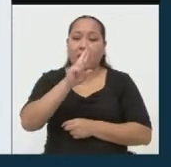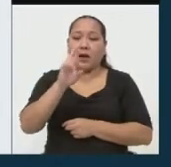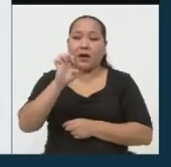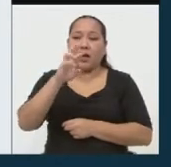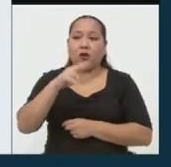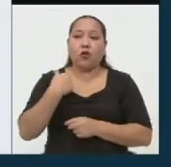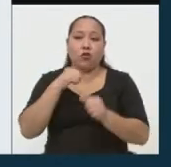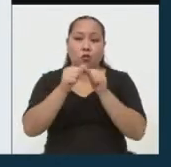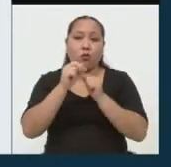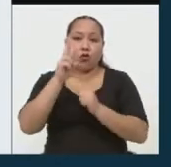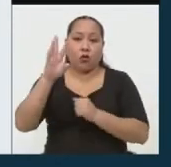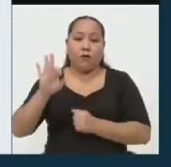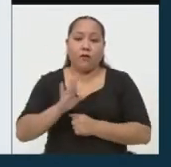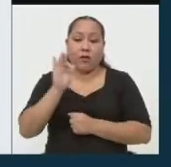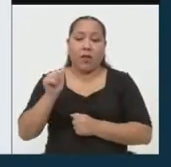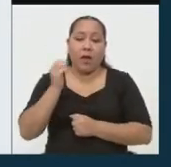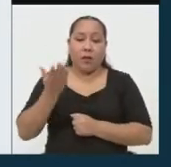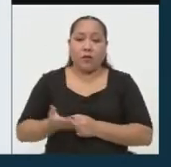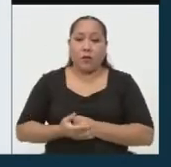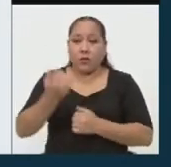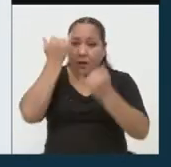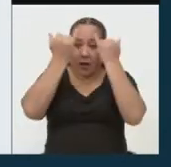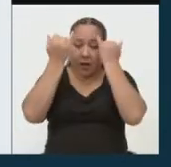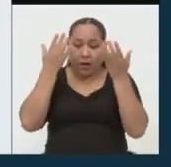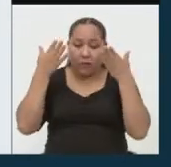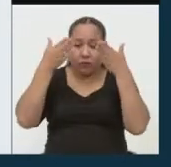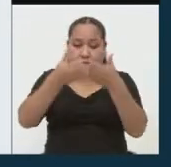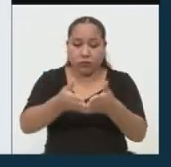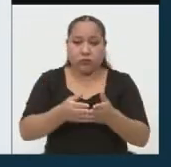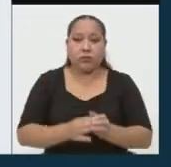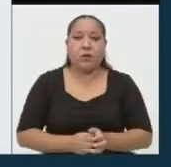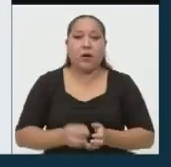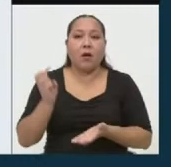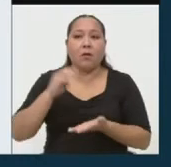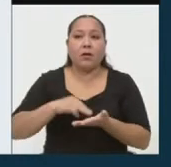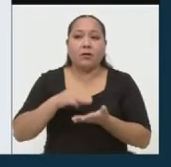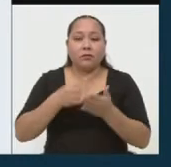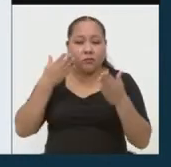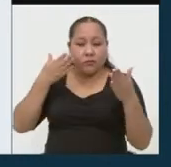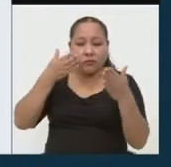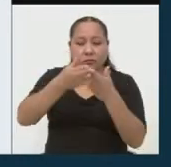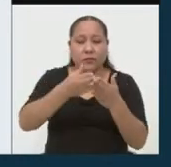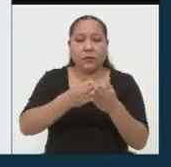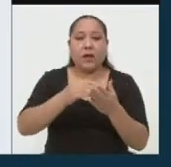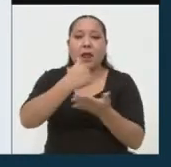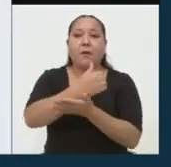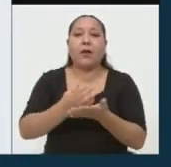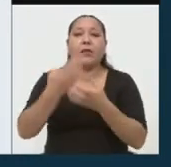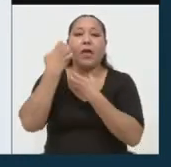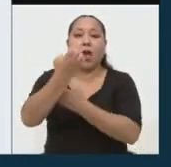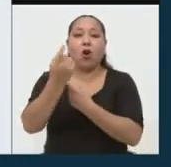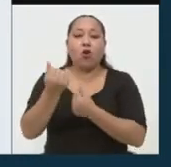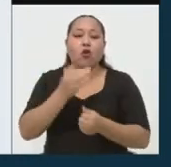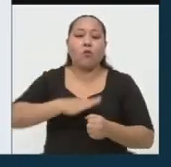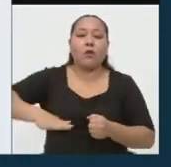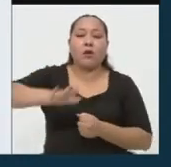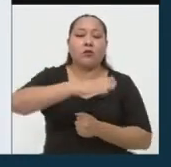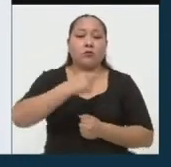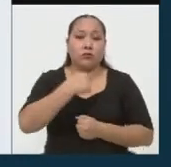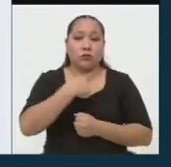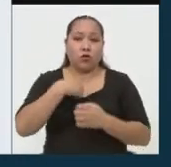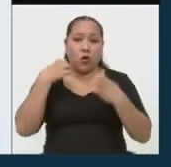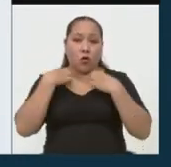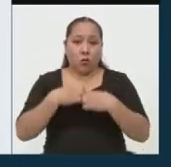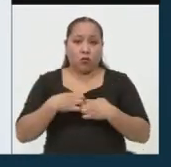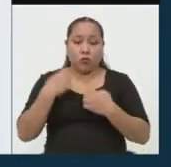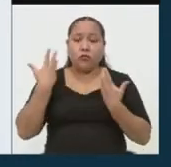Dentro de la propuesta que nosotros tenemos, principalmente la dirigimos al sector de la economía popular. Yo, como abogado, he